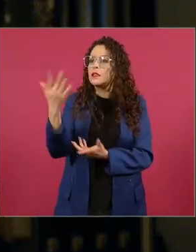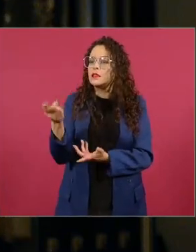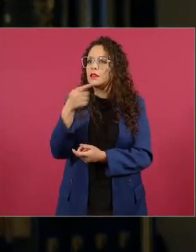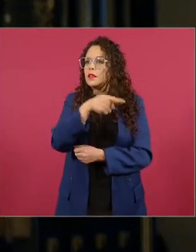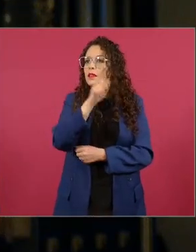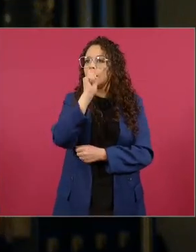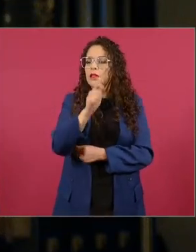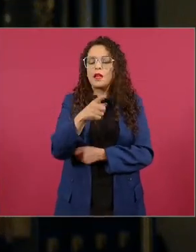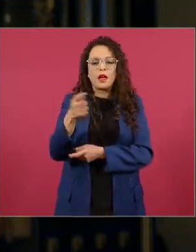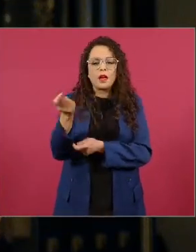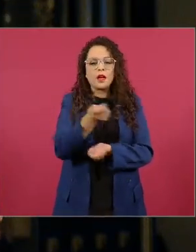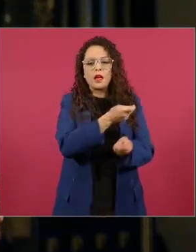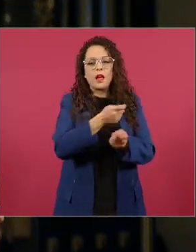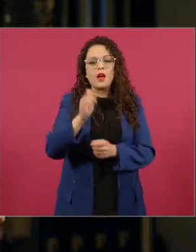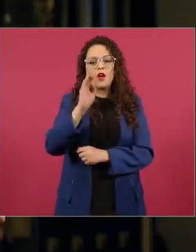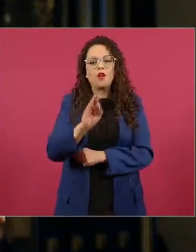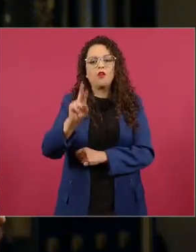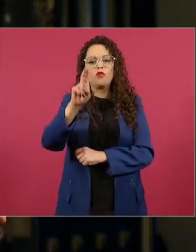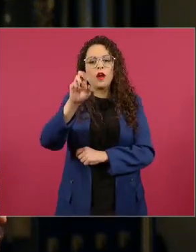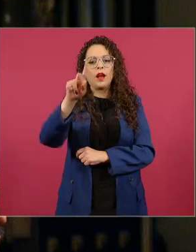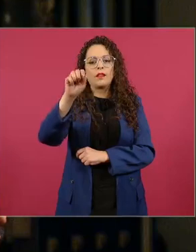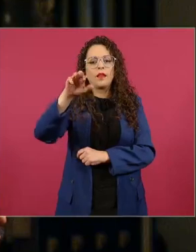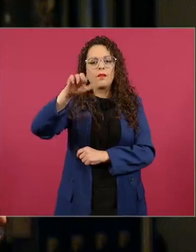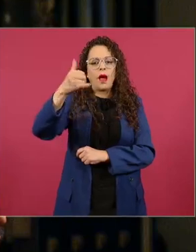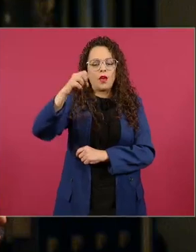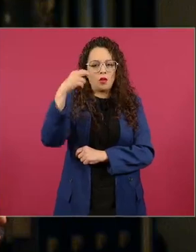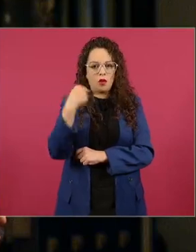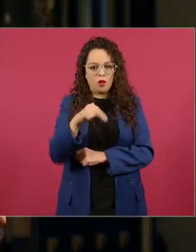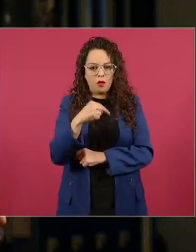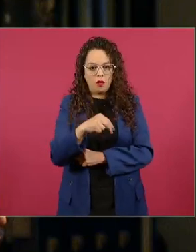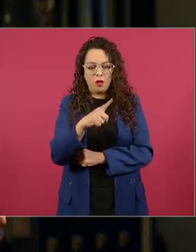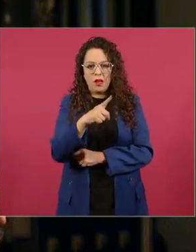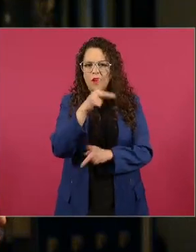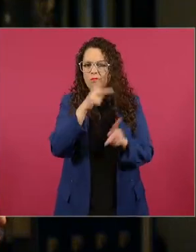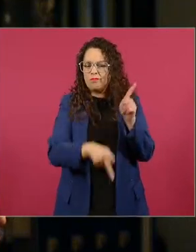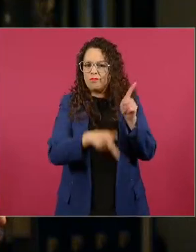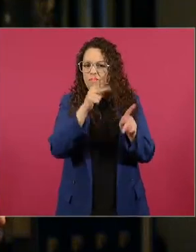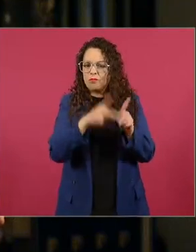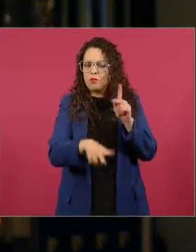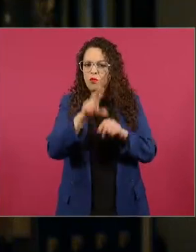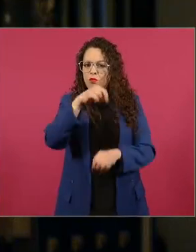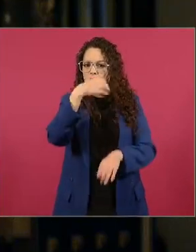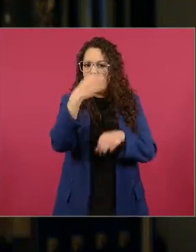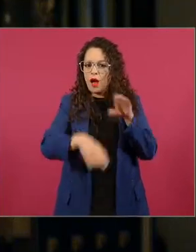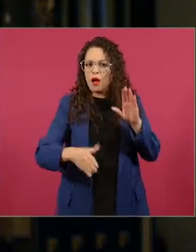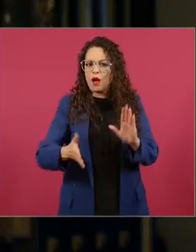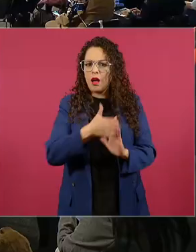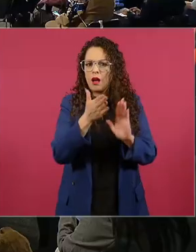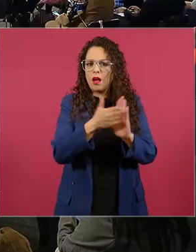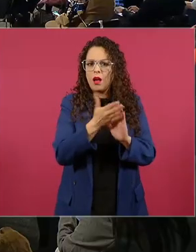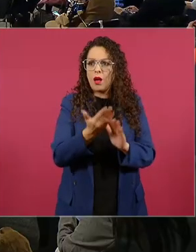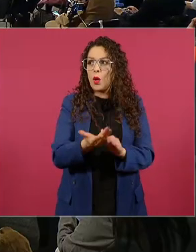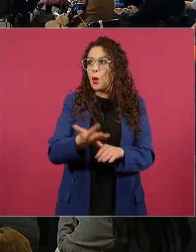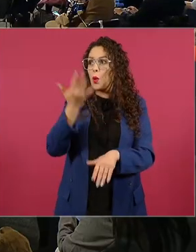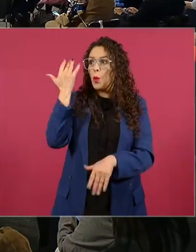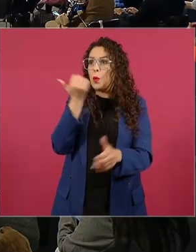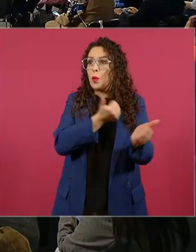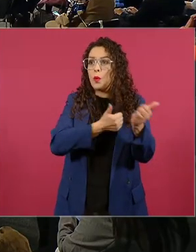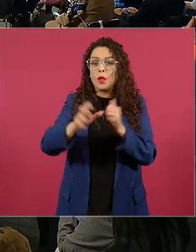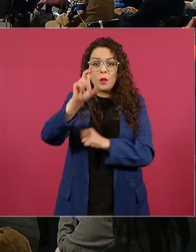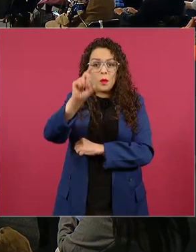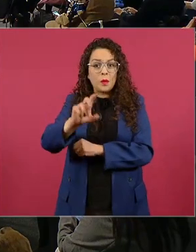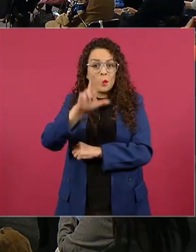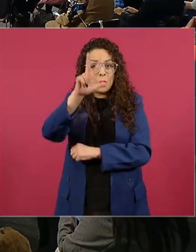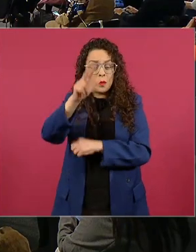Riego del Fuerte Mayo que hay una serie de obras que quedaron inconclusas desde hace 38 años pues usted me planteó que se lo iba